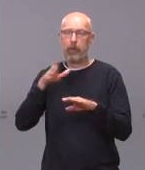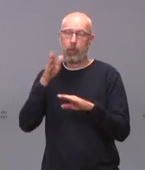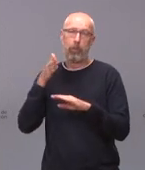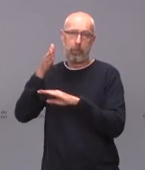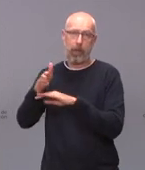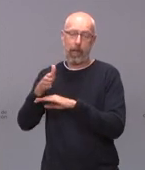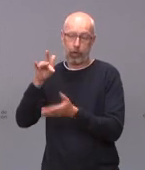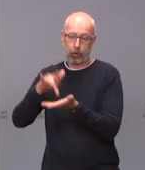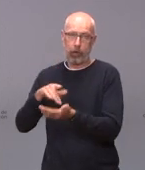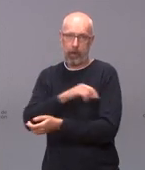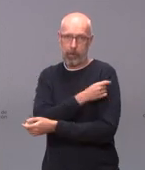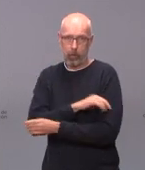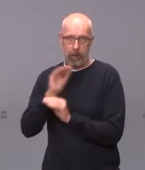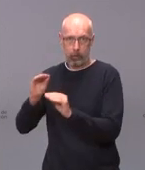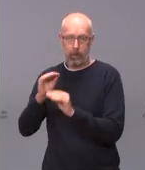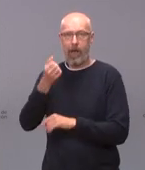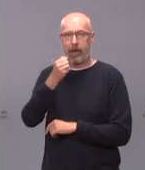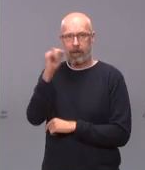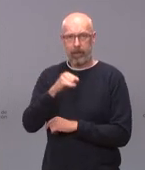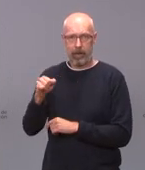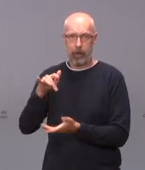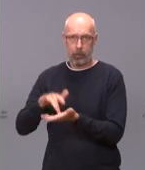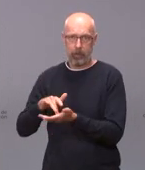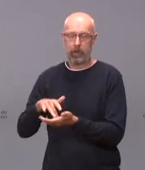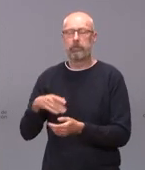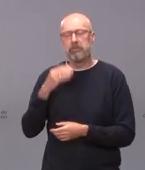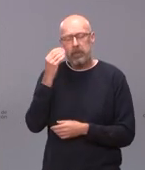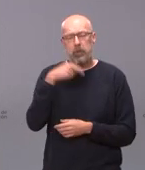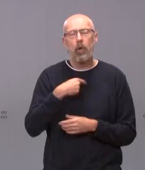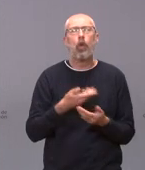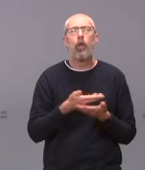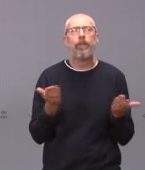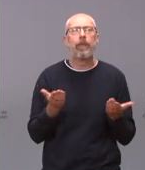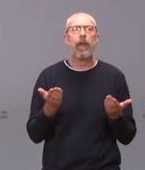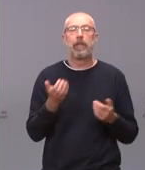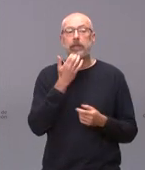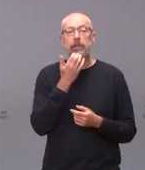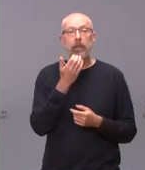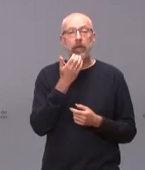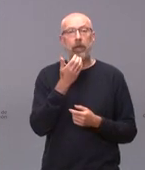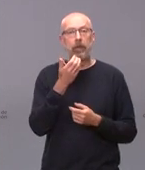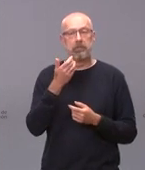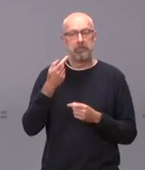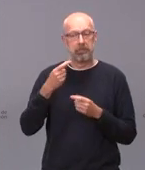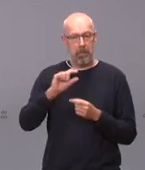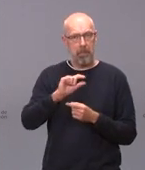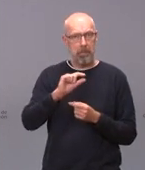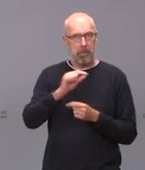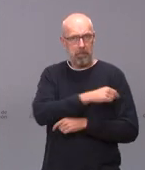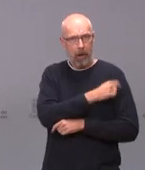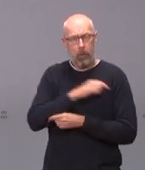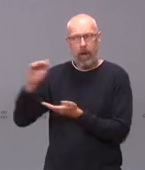de AstraZeneca, que nuestra confianza es si conseguimos mantener el ritmo de suministro, si nos siguen llegando